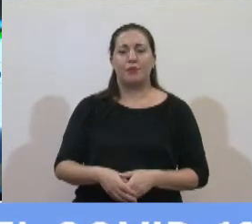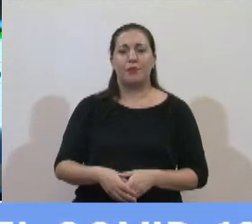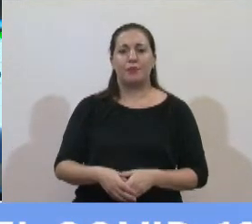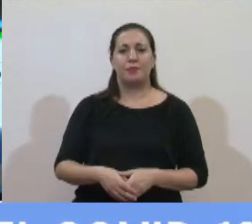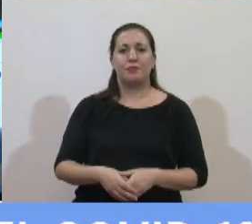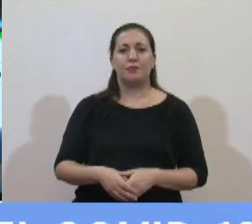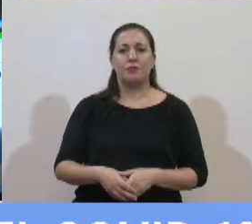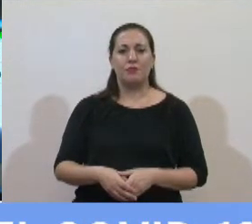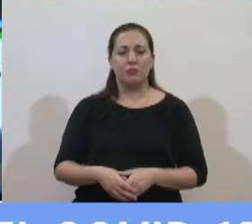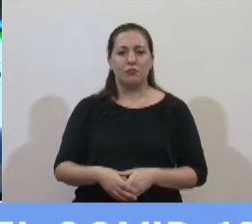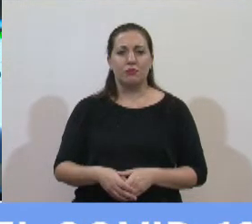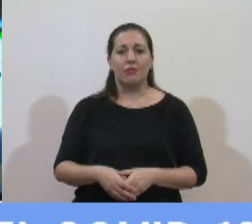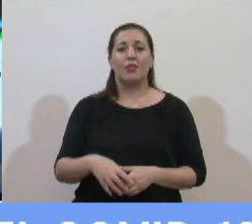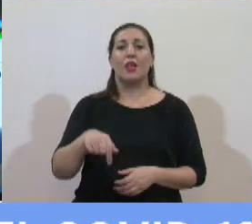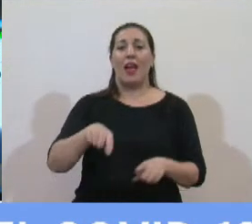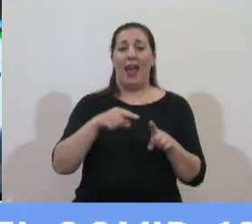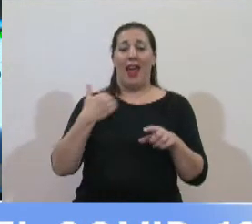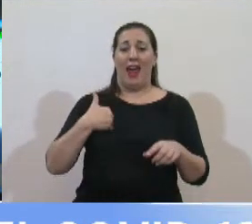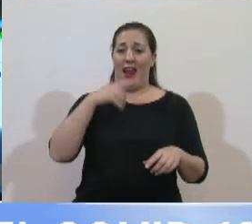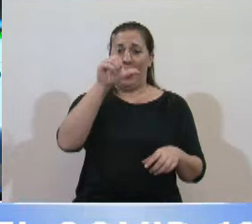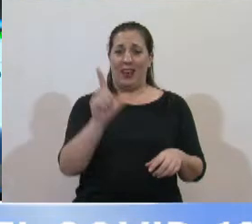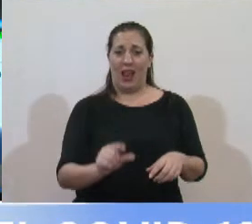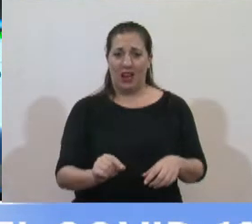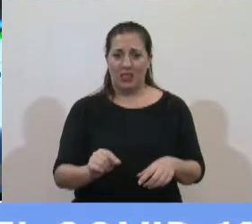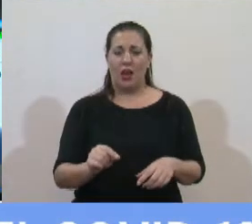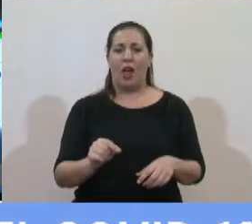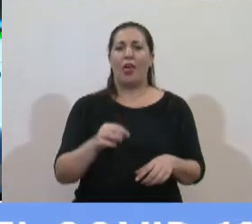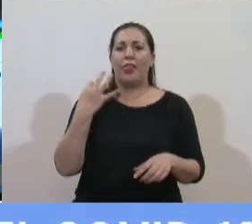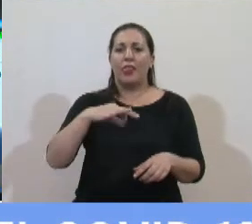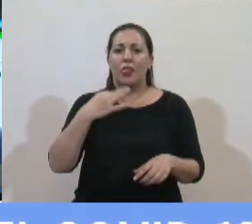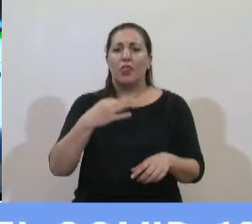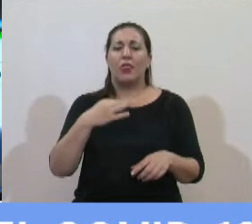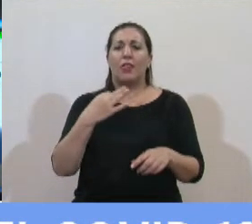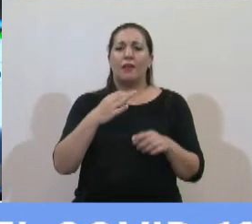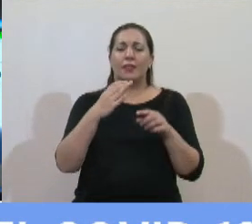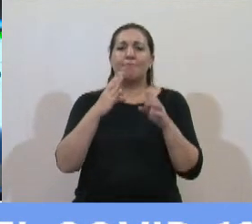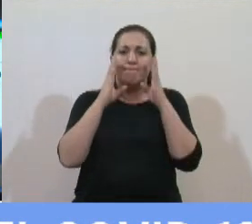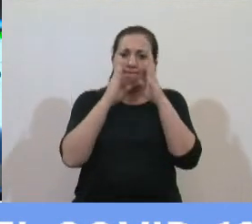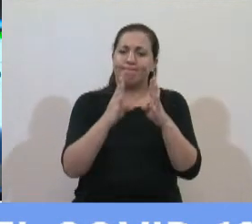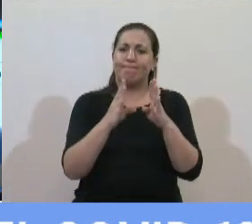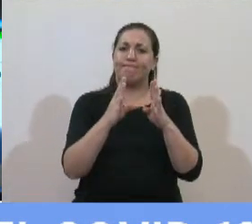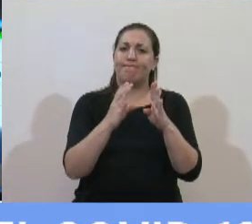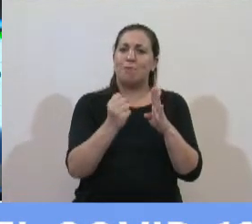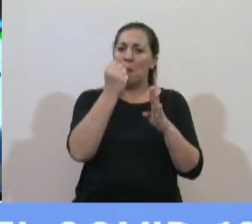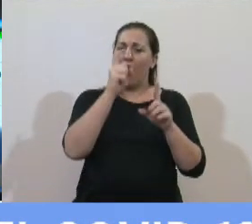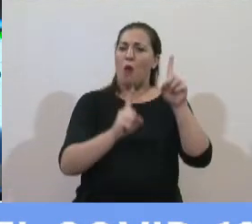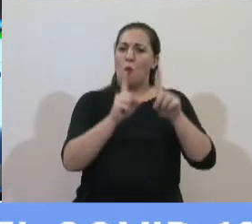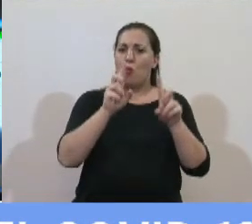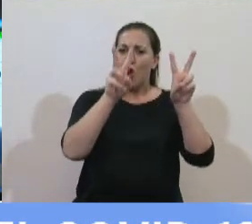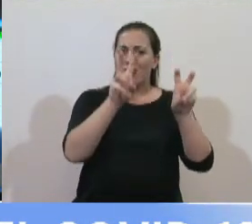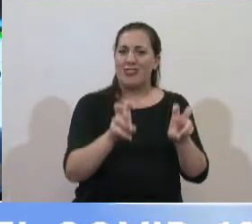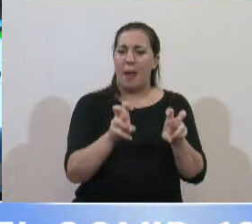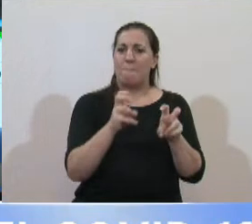manera el país tuvo que abordar determinadas decisiones en el campo